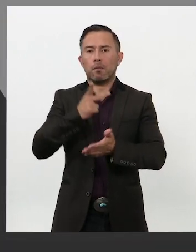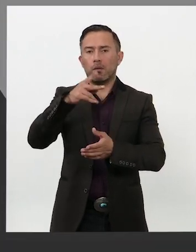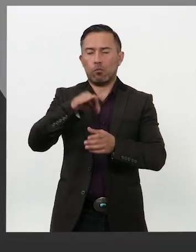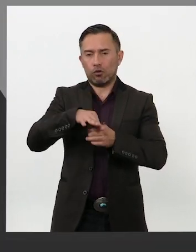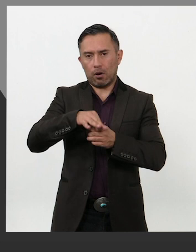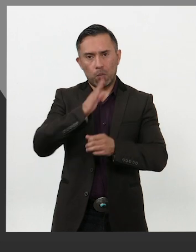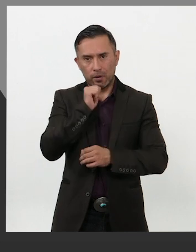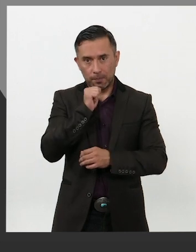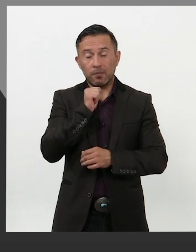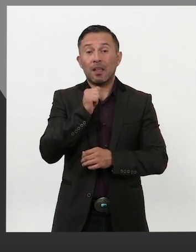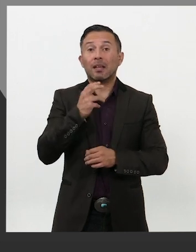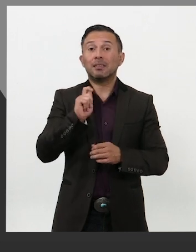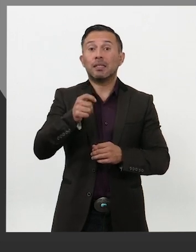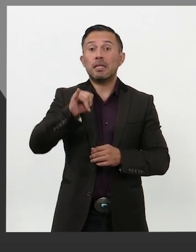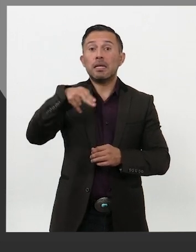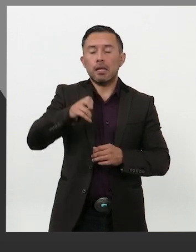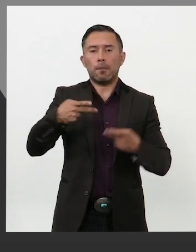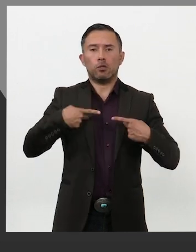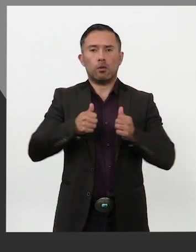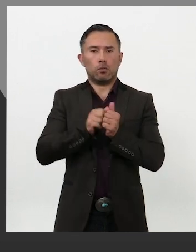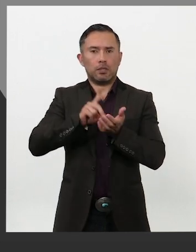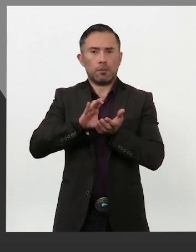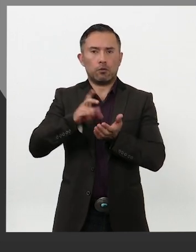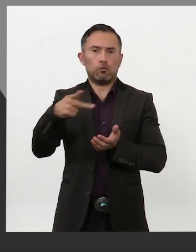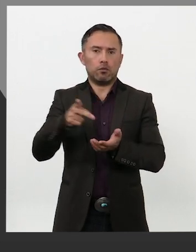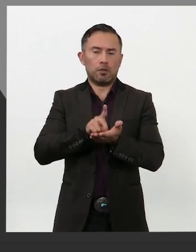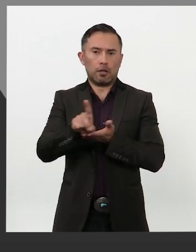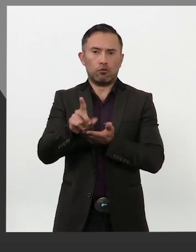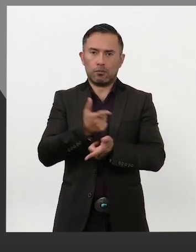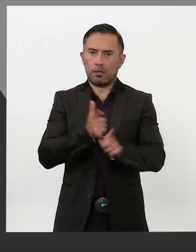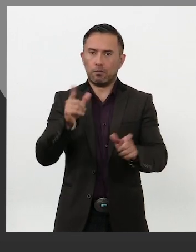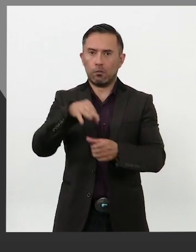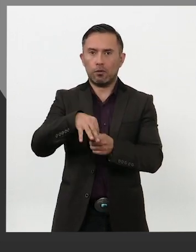INE facilita a las personas con discapacidad su derecho a votar.